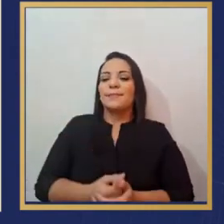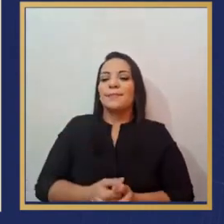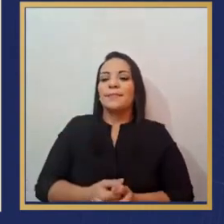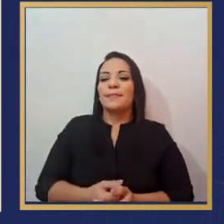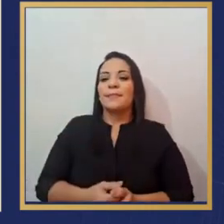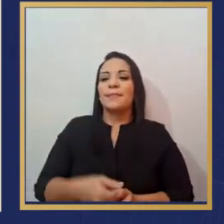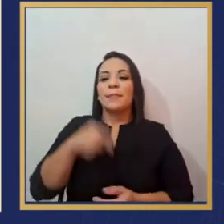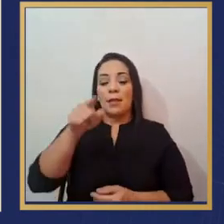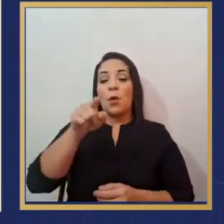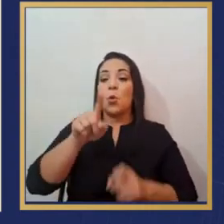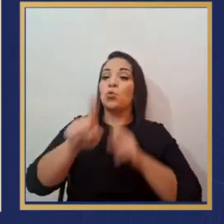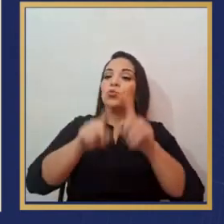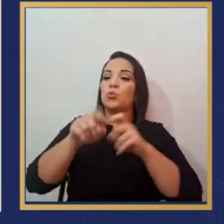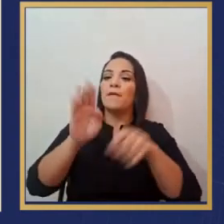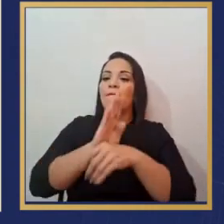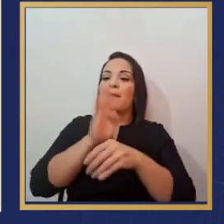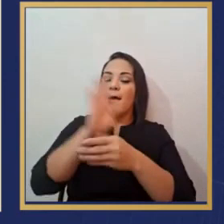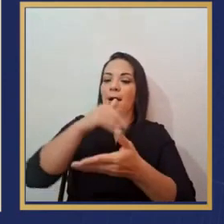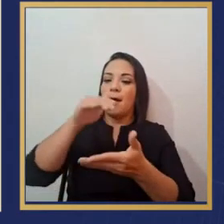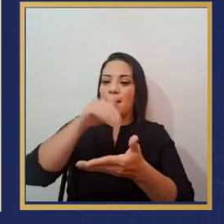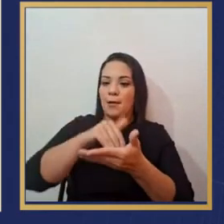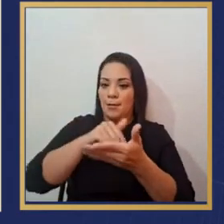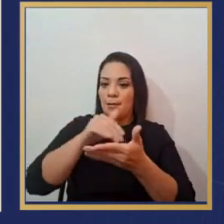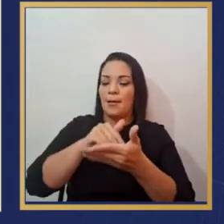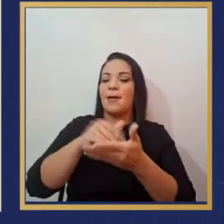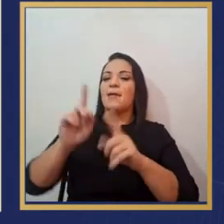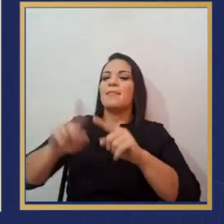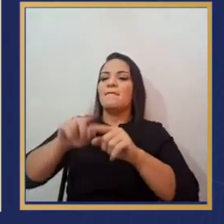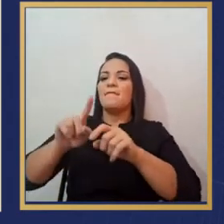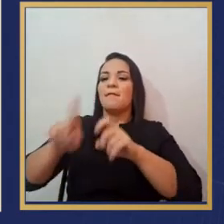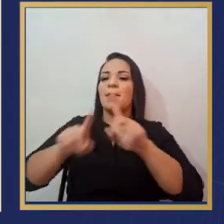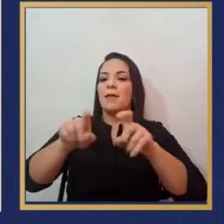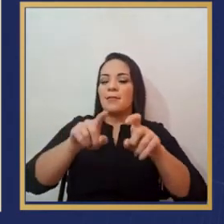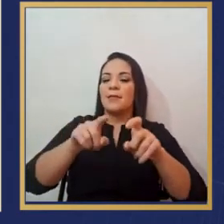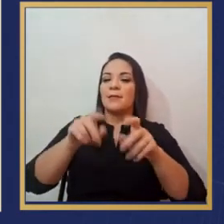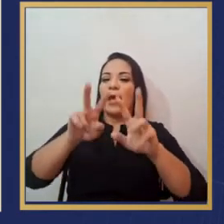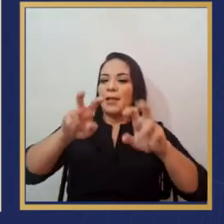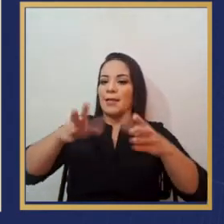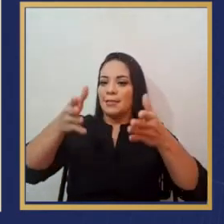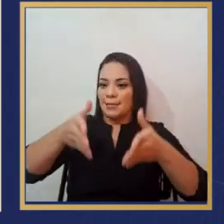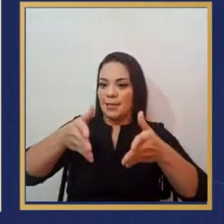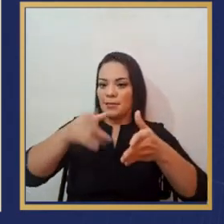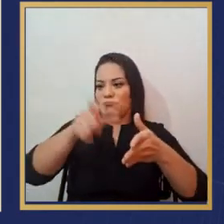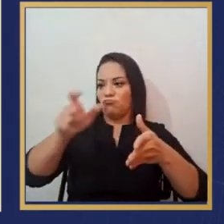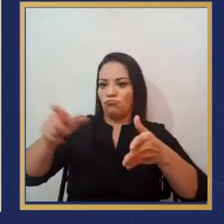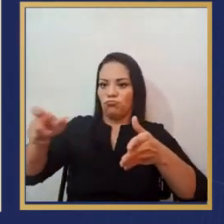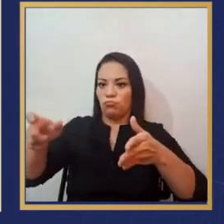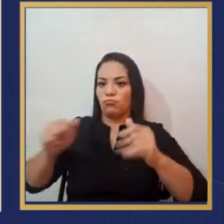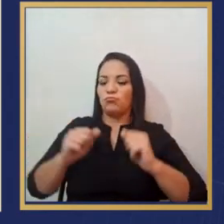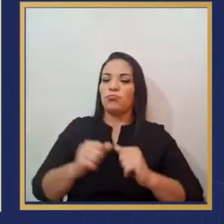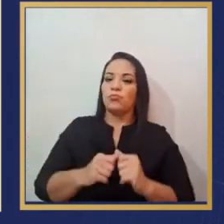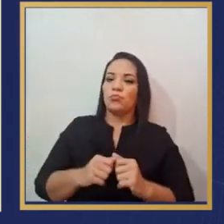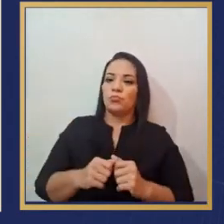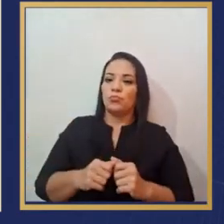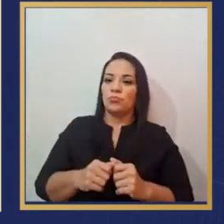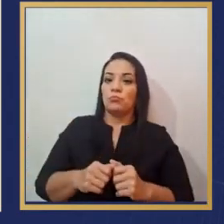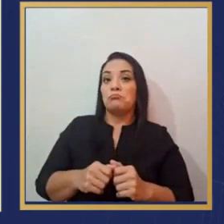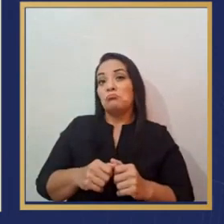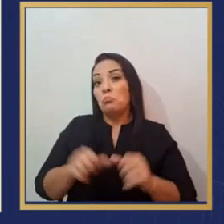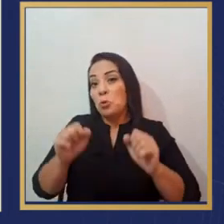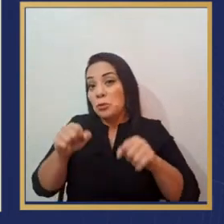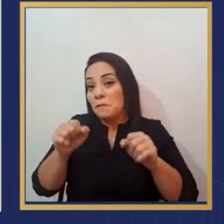consulta que le hace el Banco Central a una serie de analistas, posiblemente sí de los buenos,